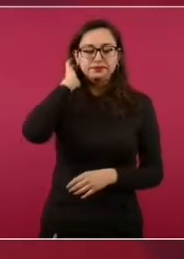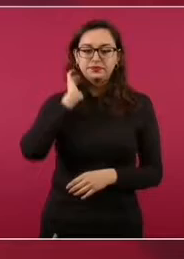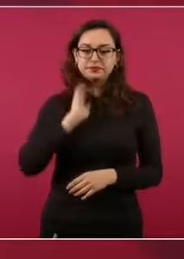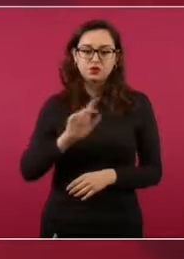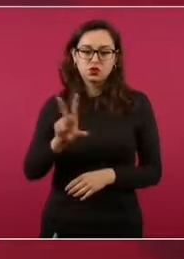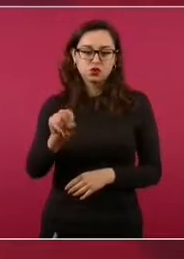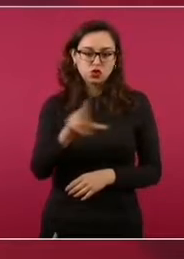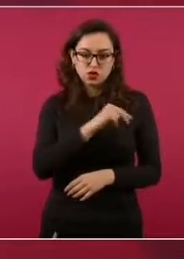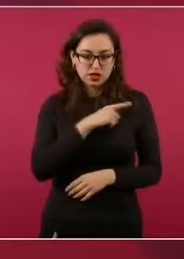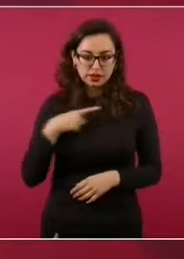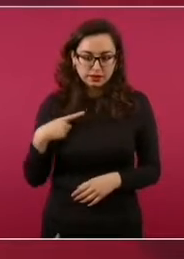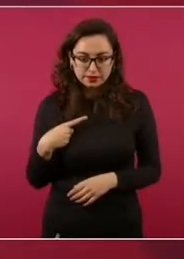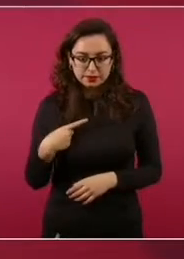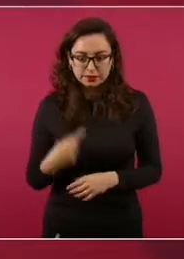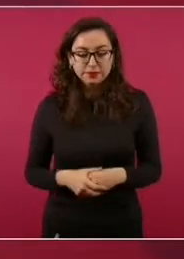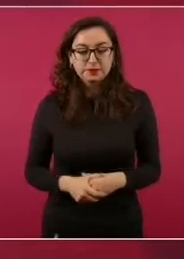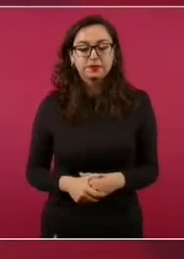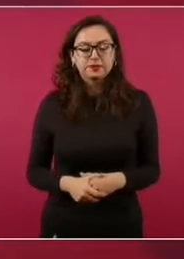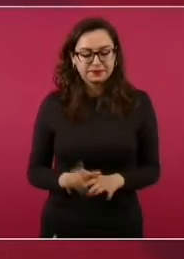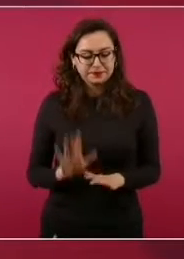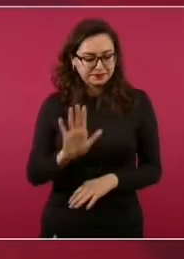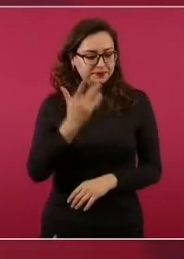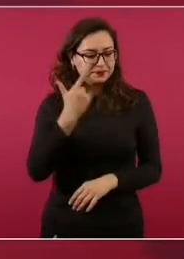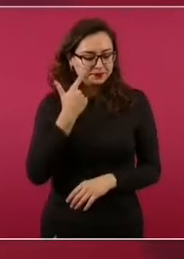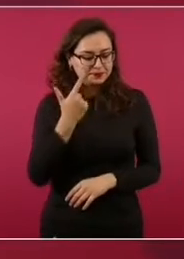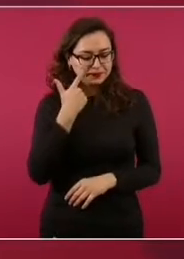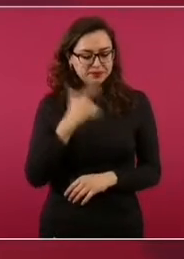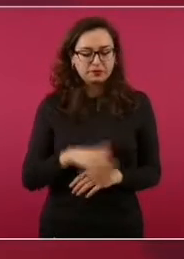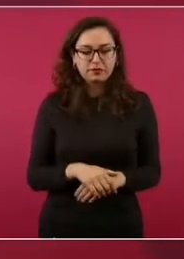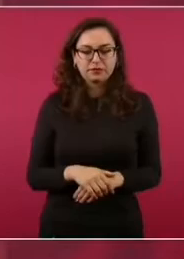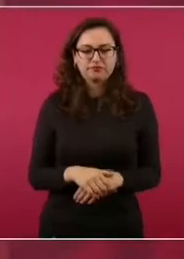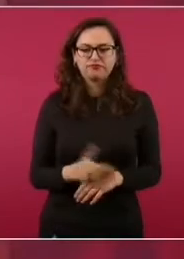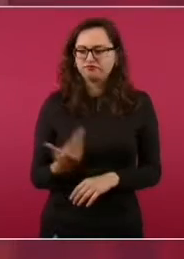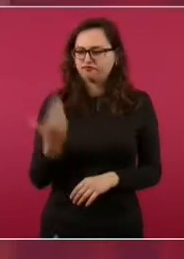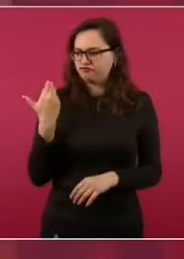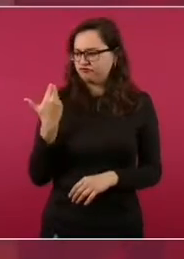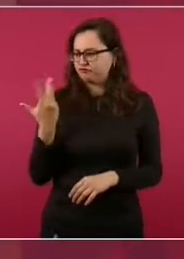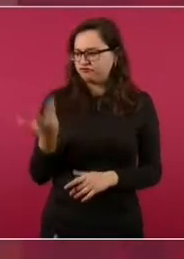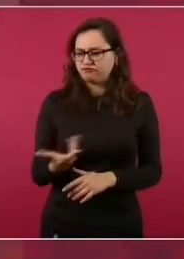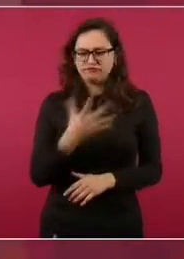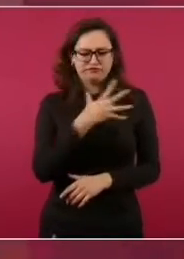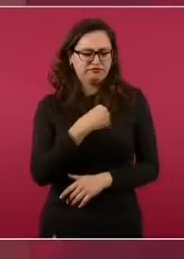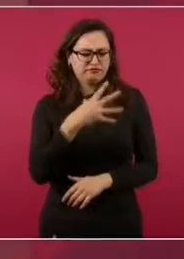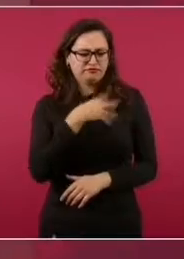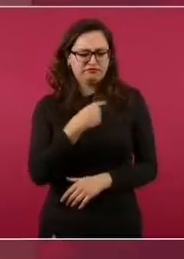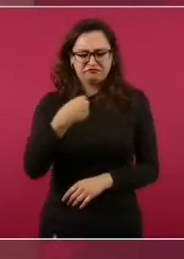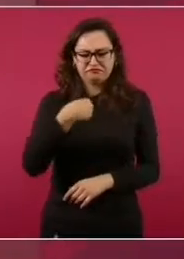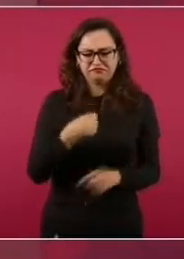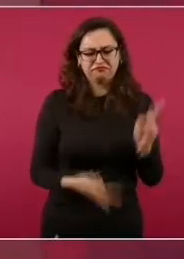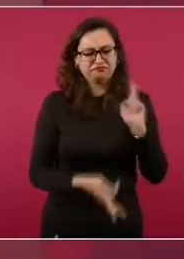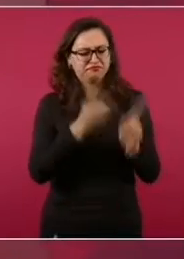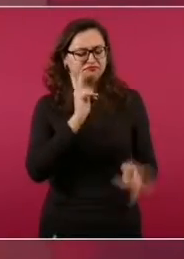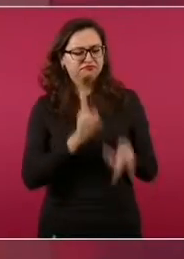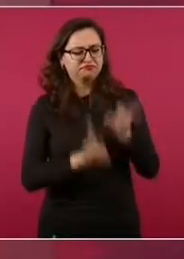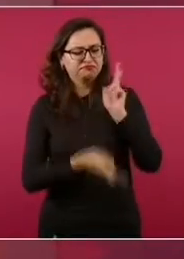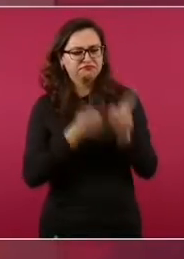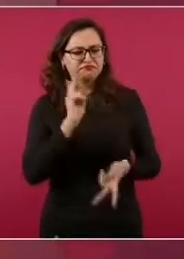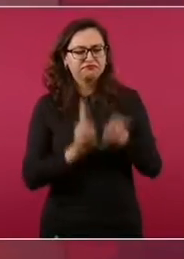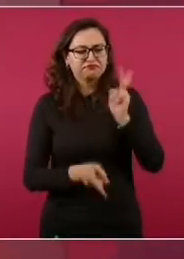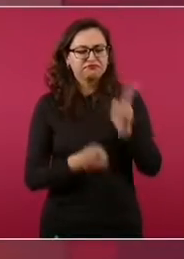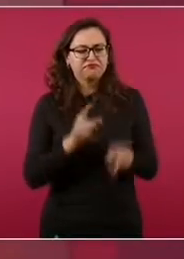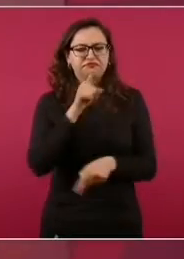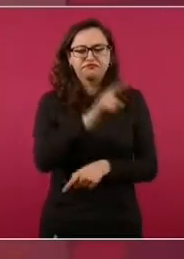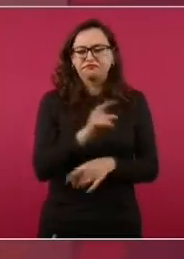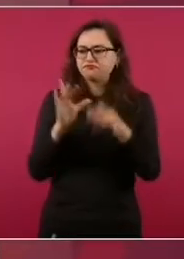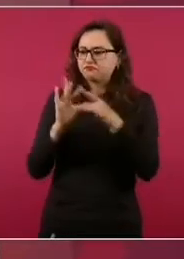increíble por